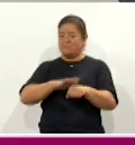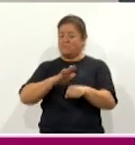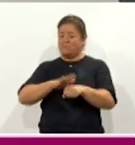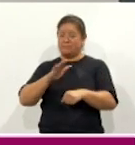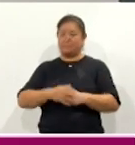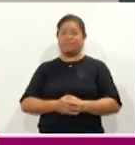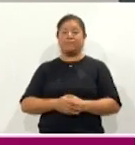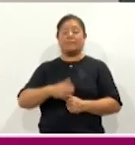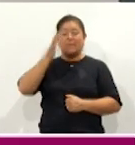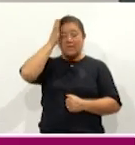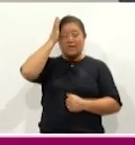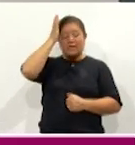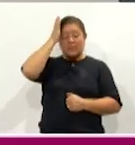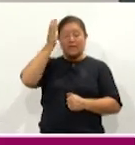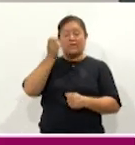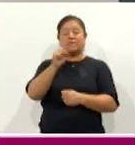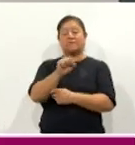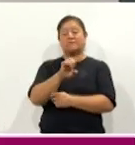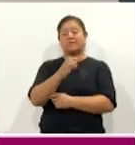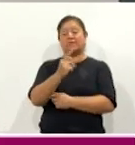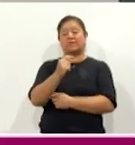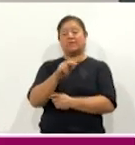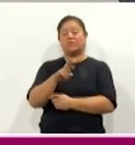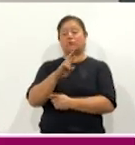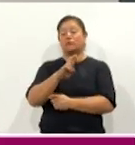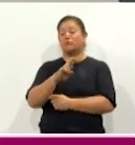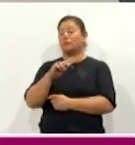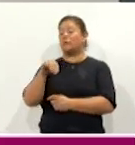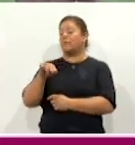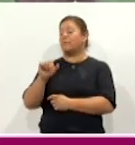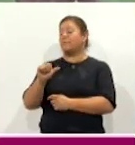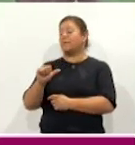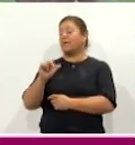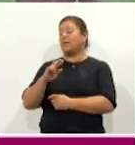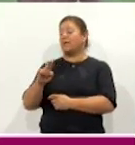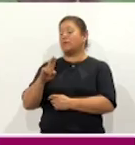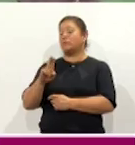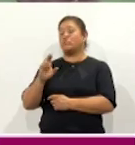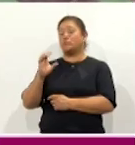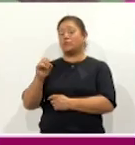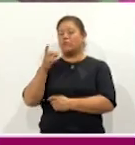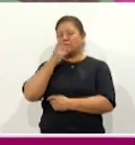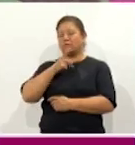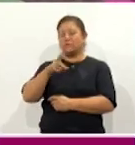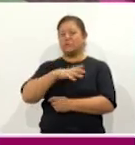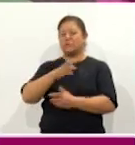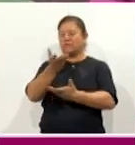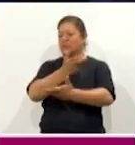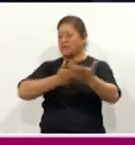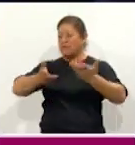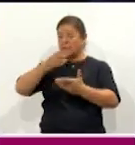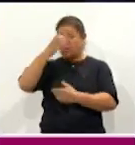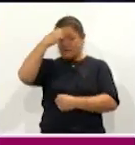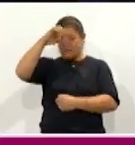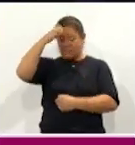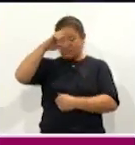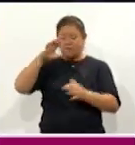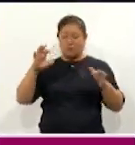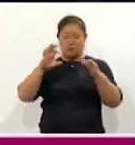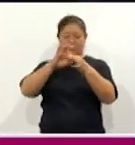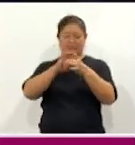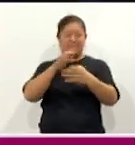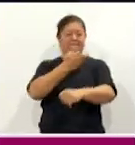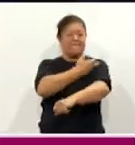titular de la Sector Federal, Miguel Torruco Marqués, destacó que esta experiencia mágica conecta a las familias con el medio ambiente y también genera